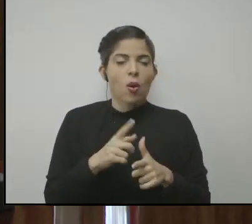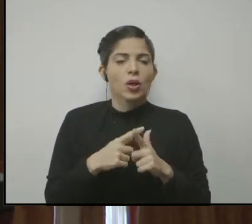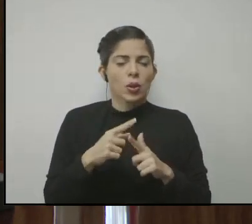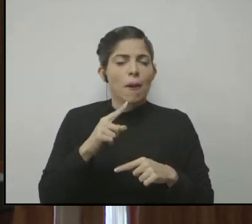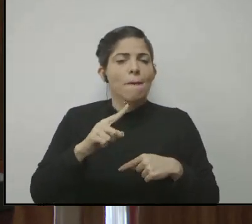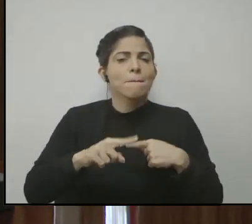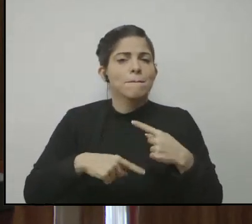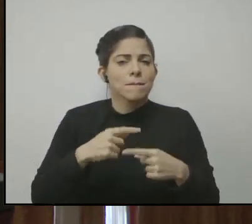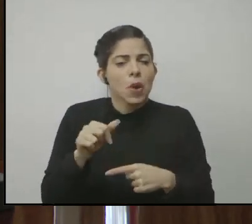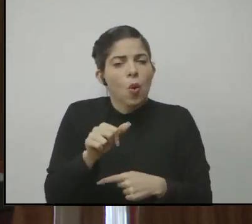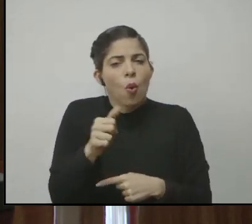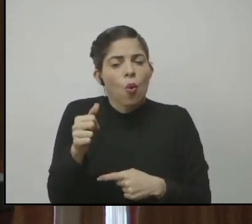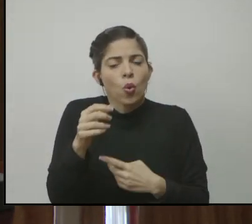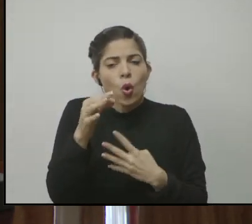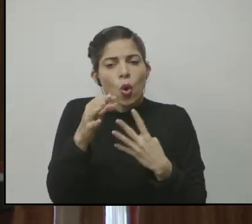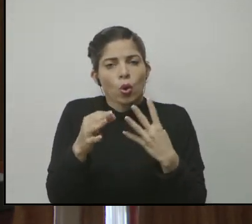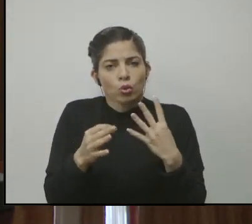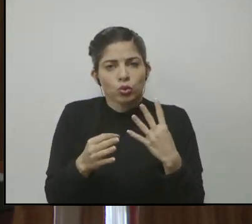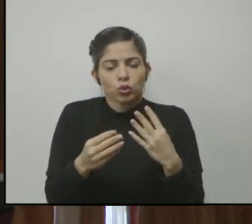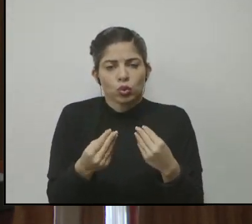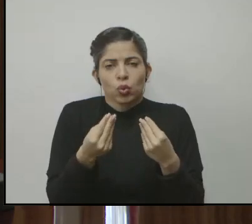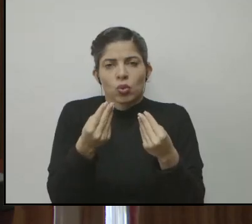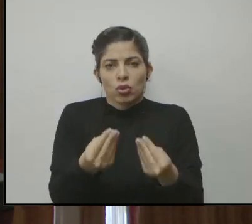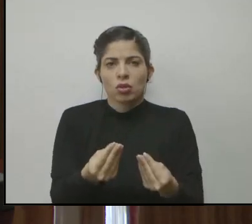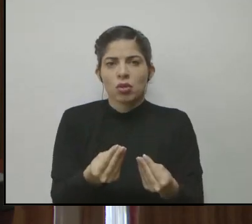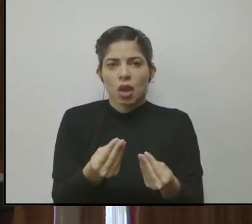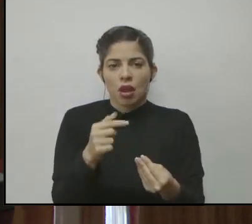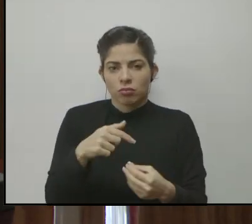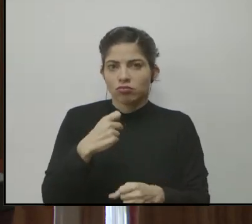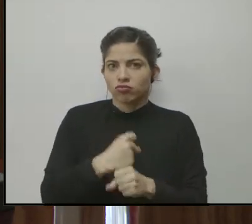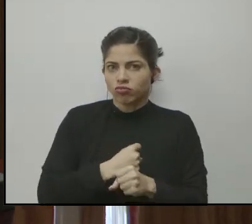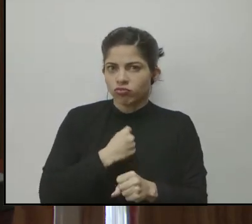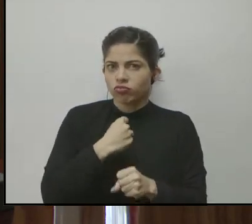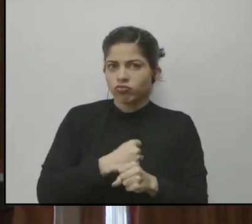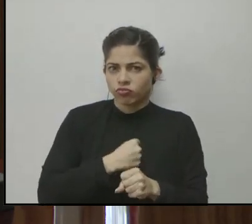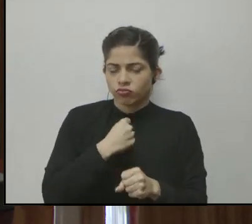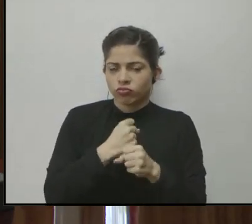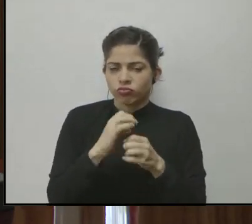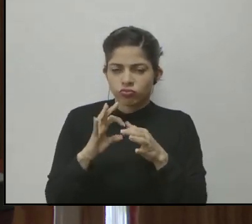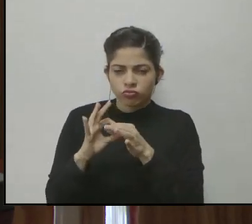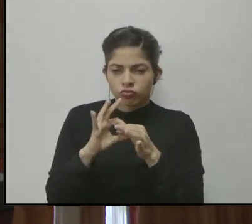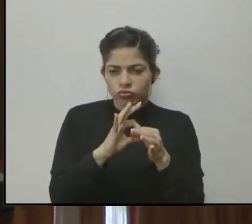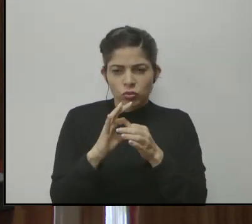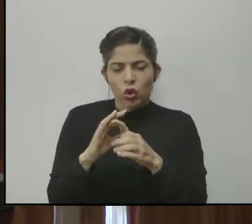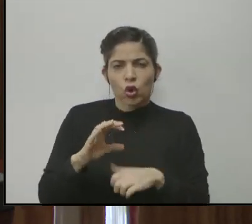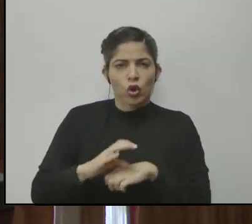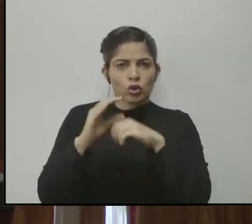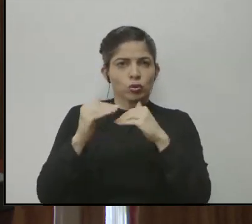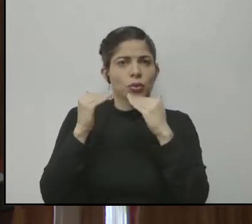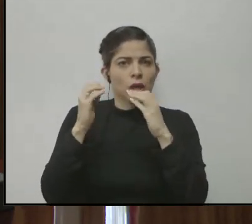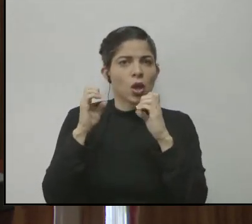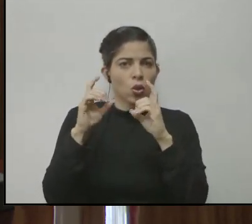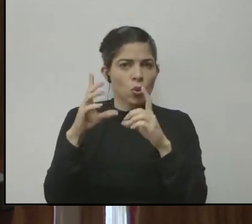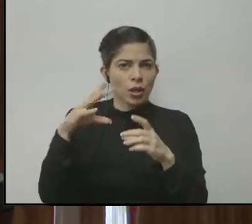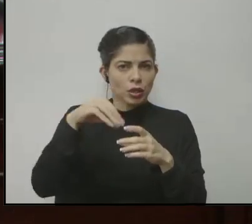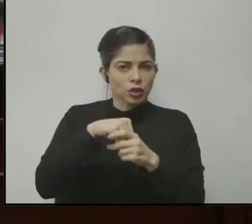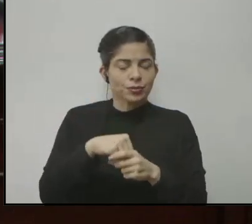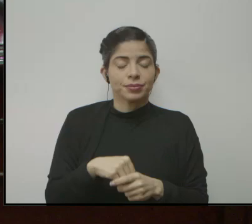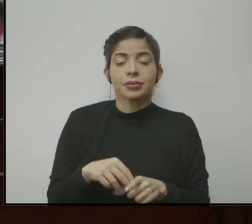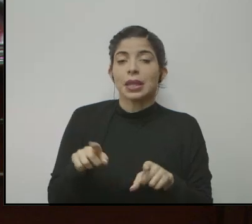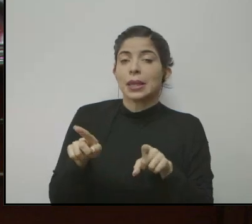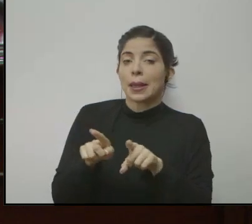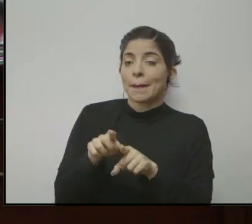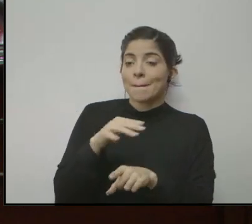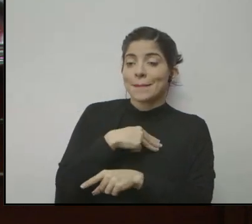tener también otras posibilidades a través de este trabajo que se está haciendo en coordinación con el Consejo Superior de Educación. También,